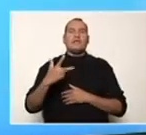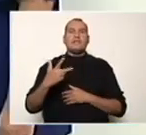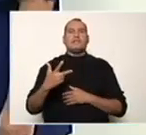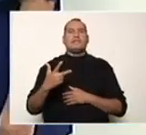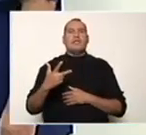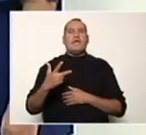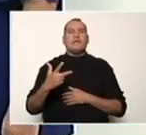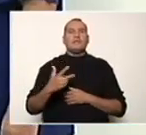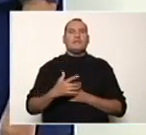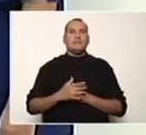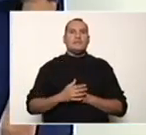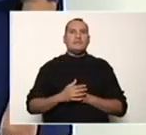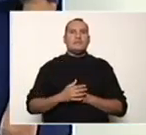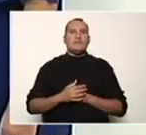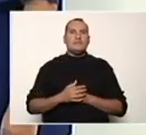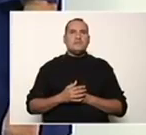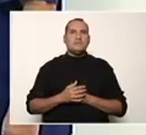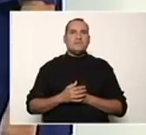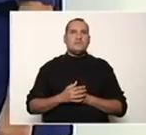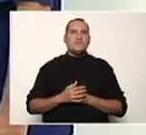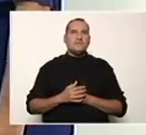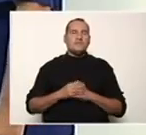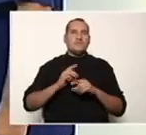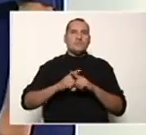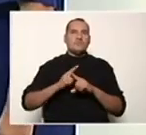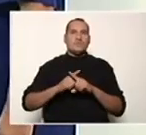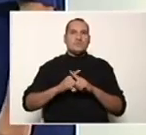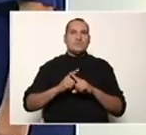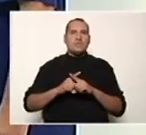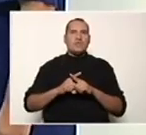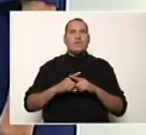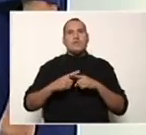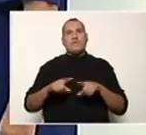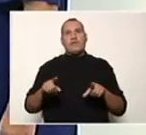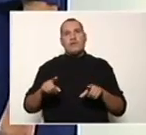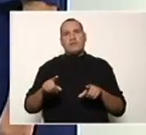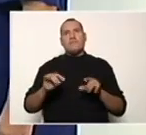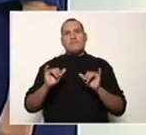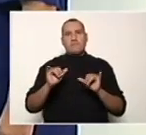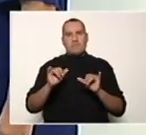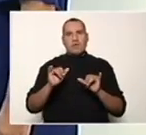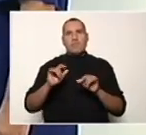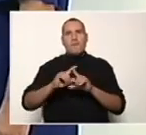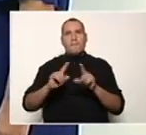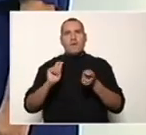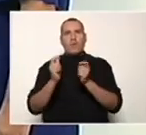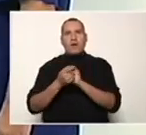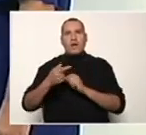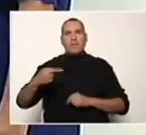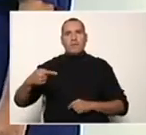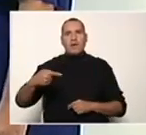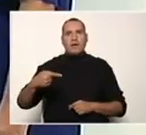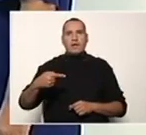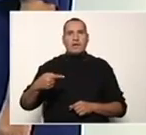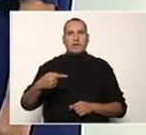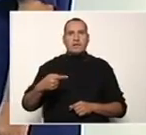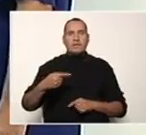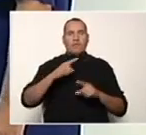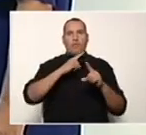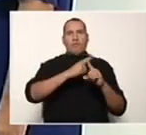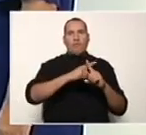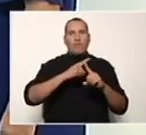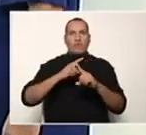término que es 3, multiplicado por esos mismos términos, 2x menos